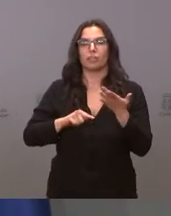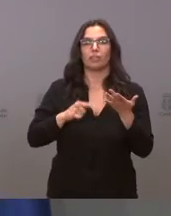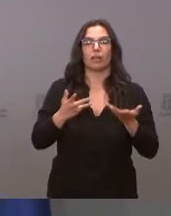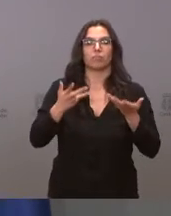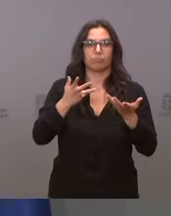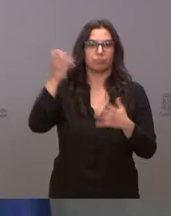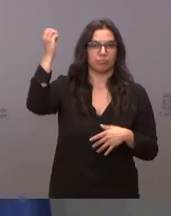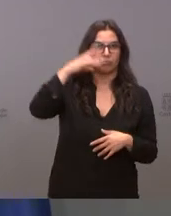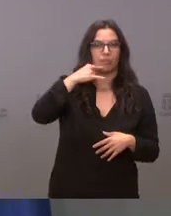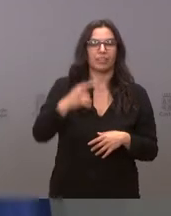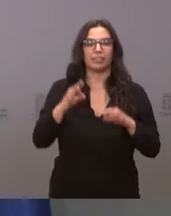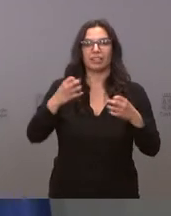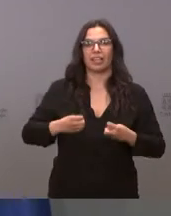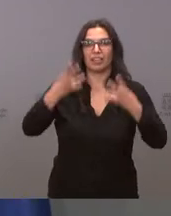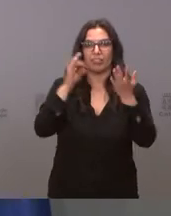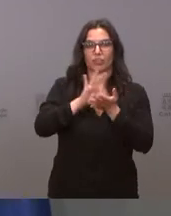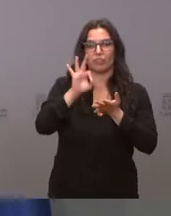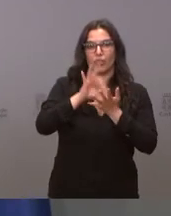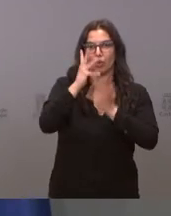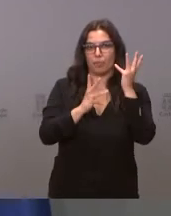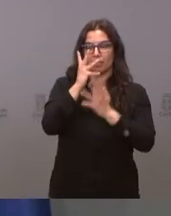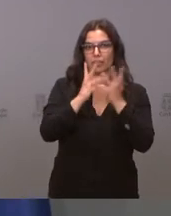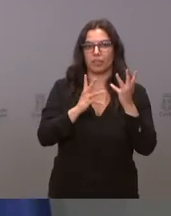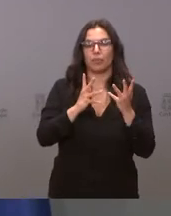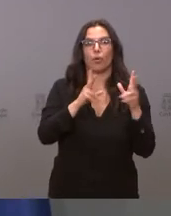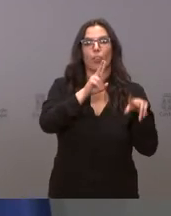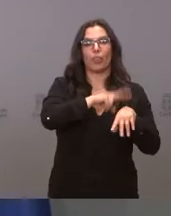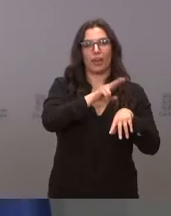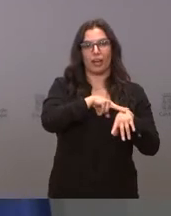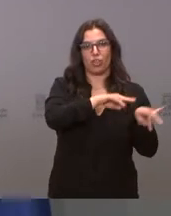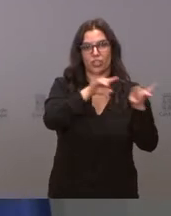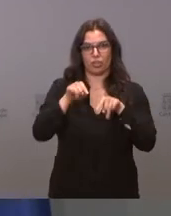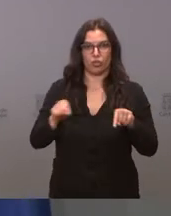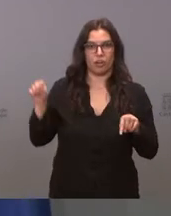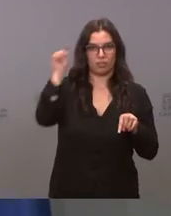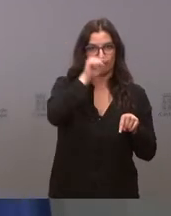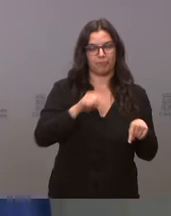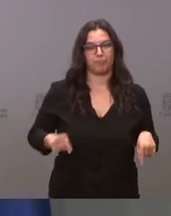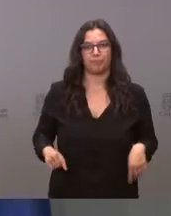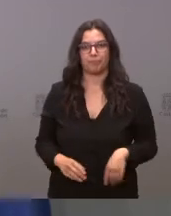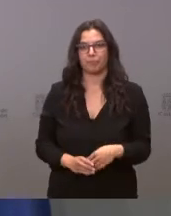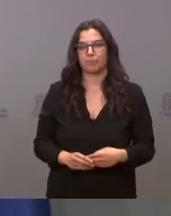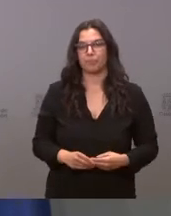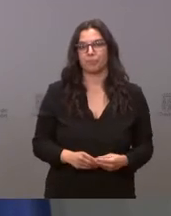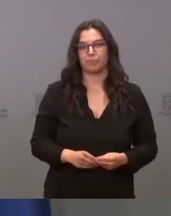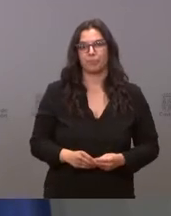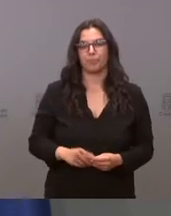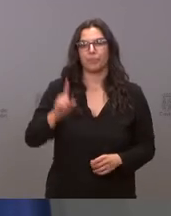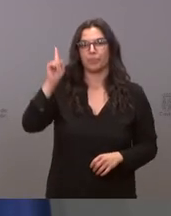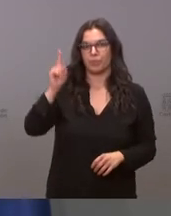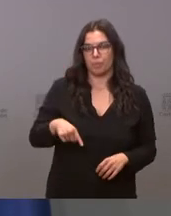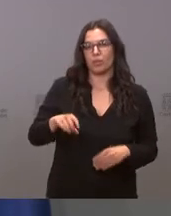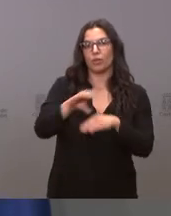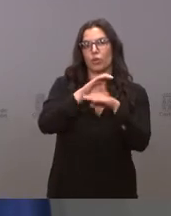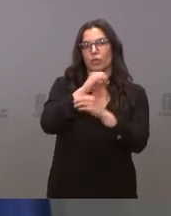eléctrica en los edificios de los servicios administrativos de las delegaciones territoriales. También desde la